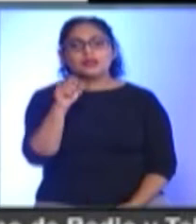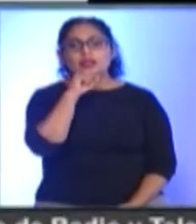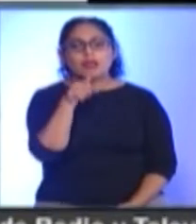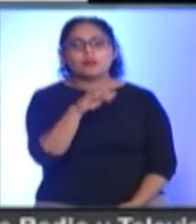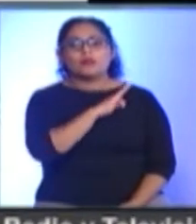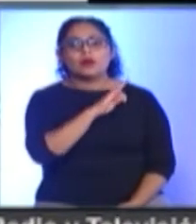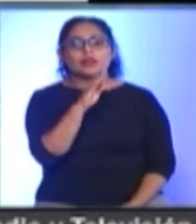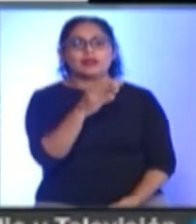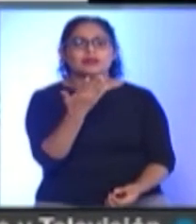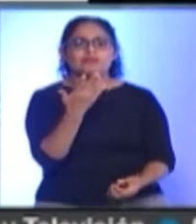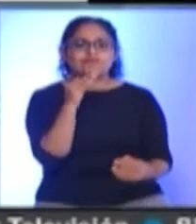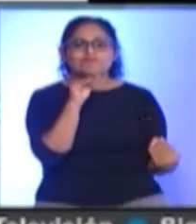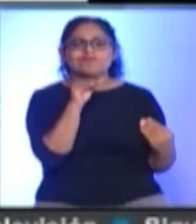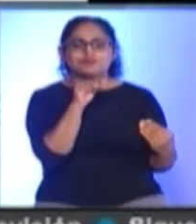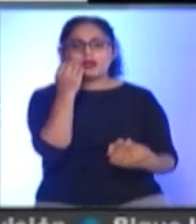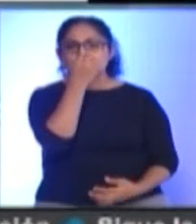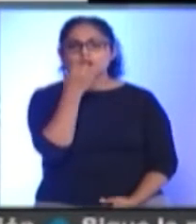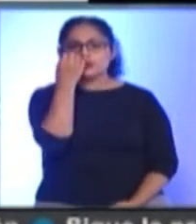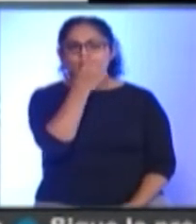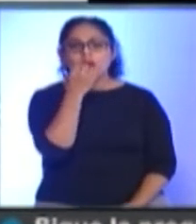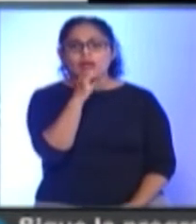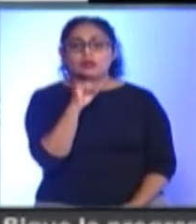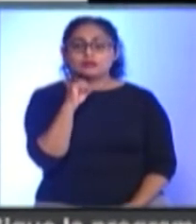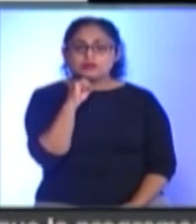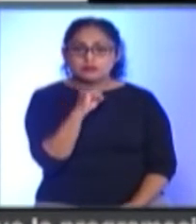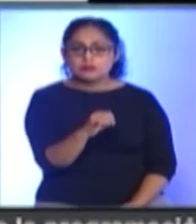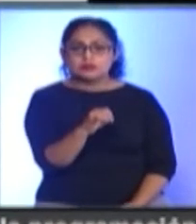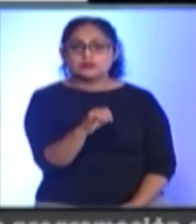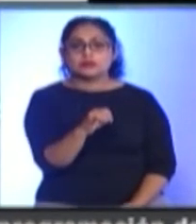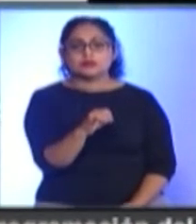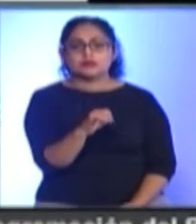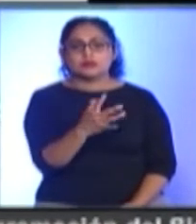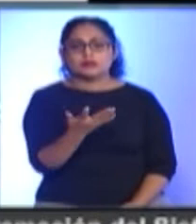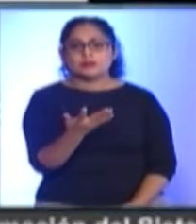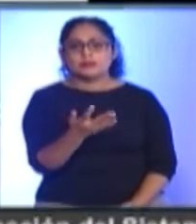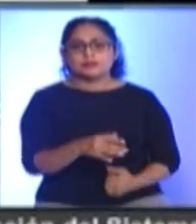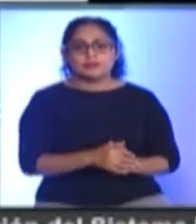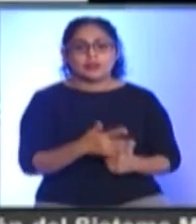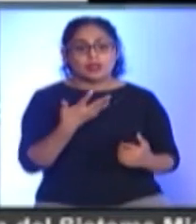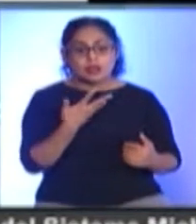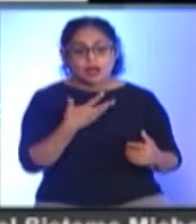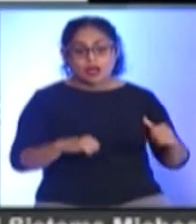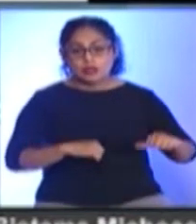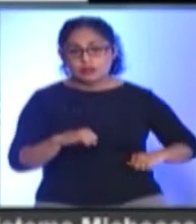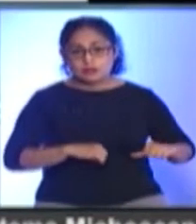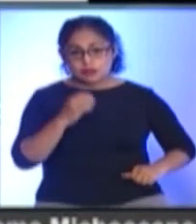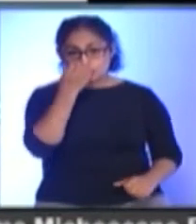Gestionar Con estas Escuelas Este Si Este Realizan Actividades Académicas